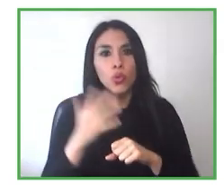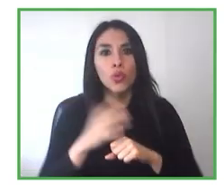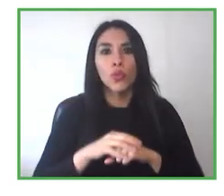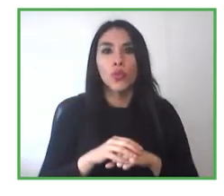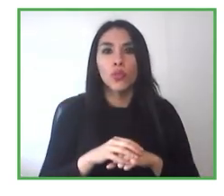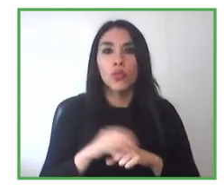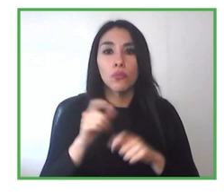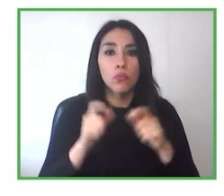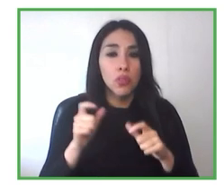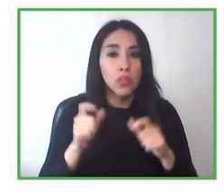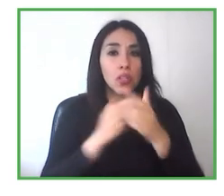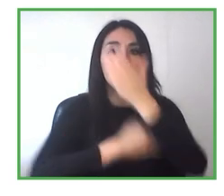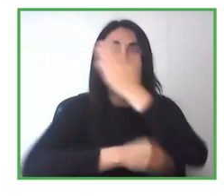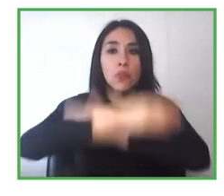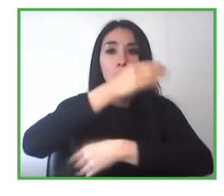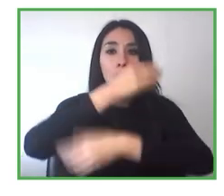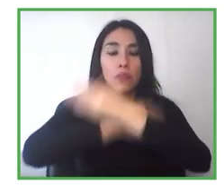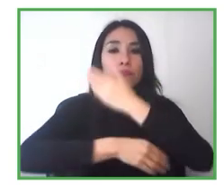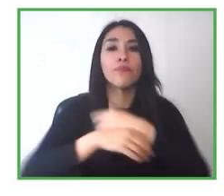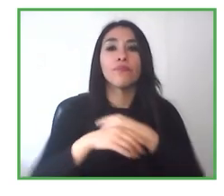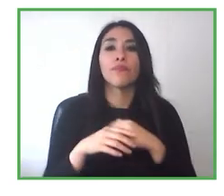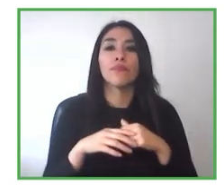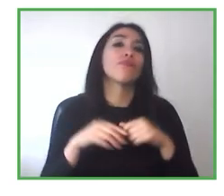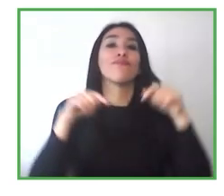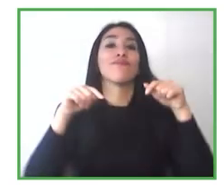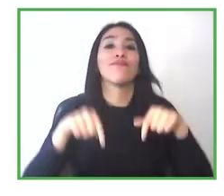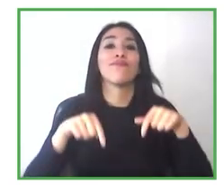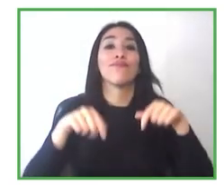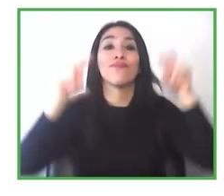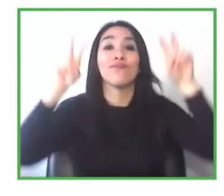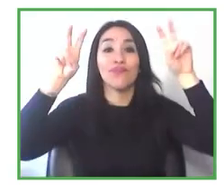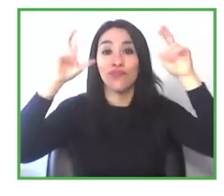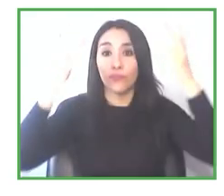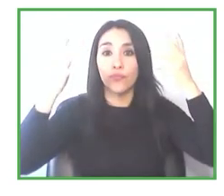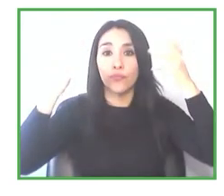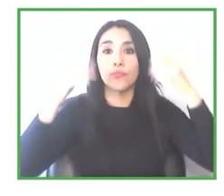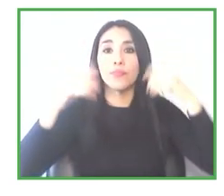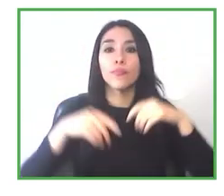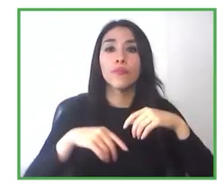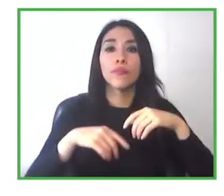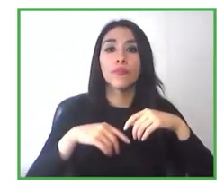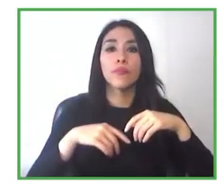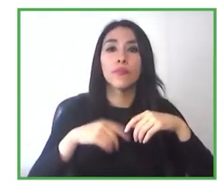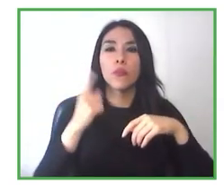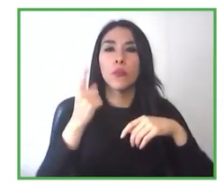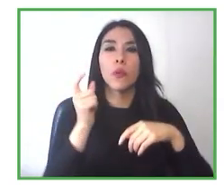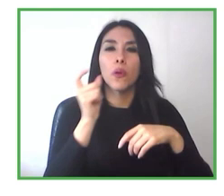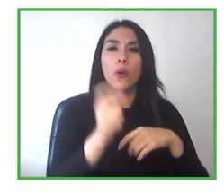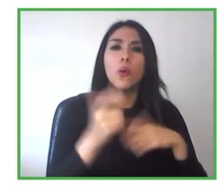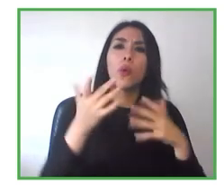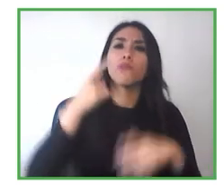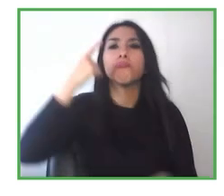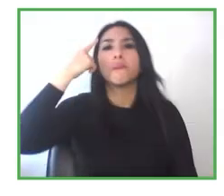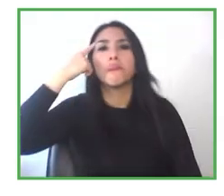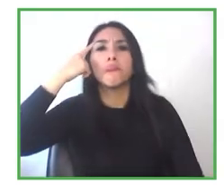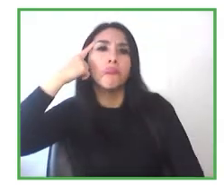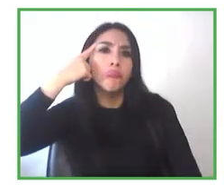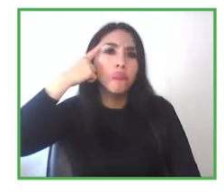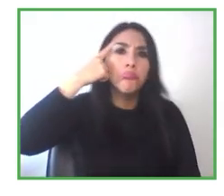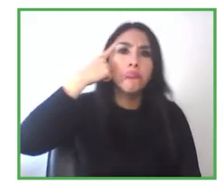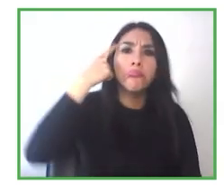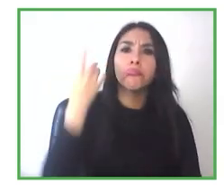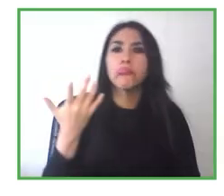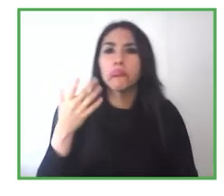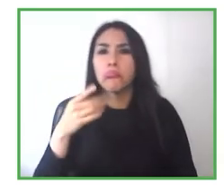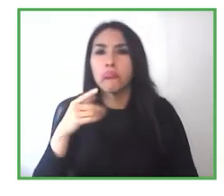sentido, ahí Solange, cuéntanos un poco, ¿cuál es la percepción de las empresas con esto? ¿Lo ven como algo productivo? ¿Lo ven